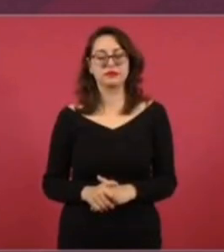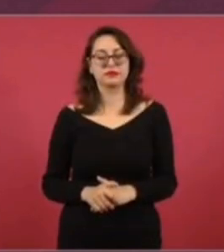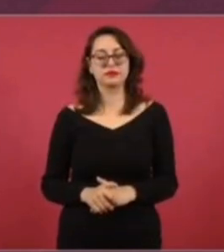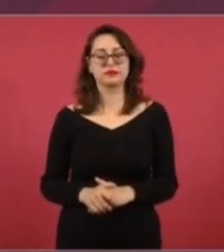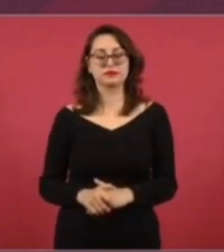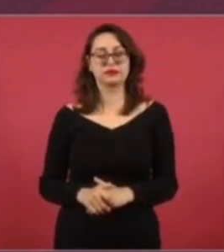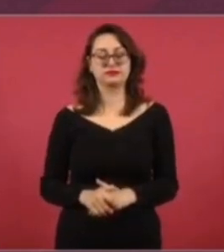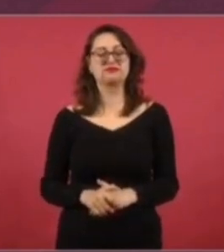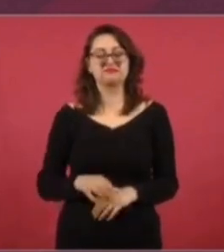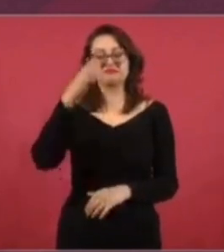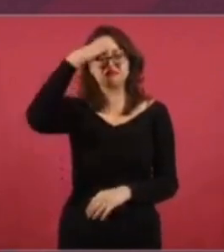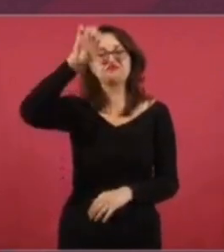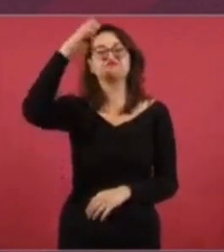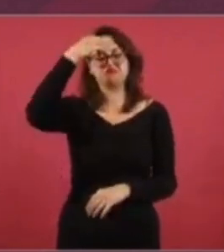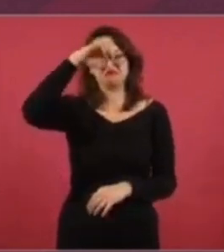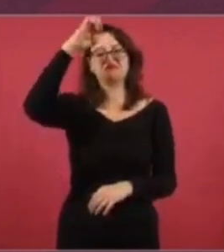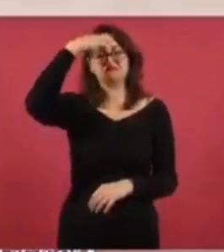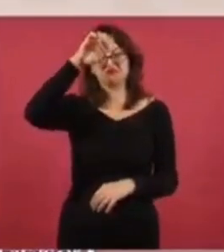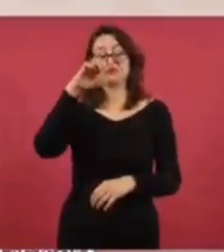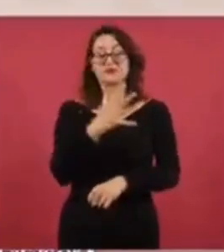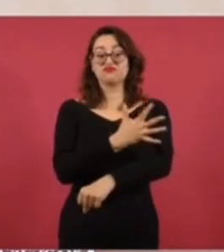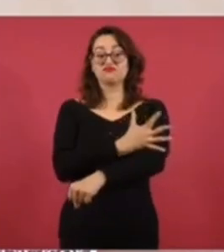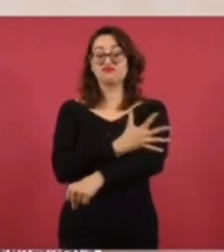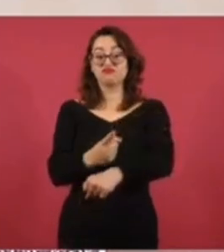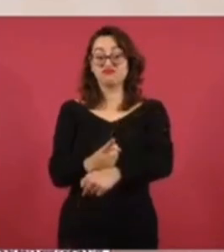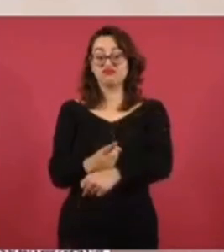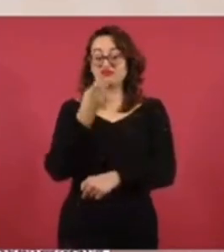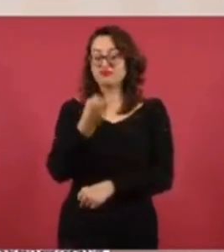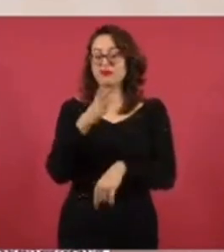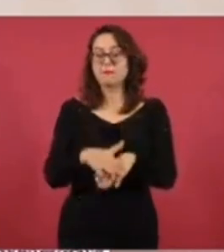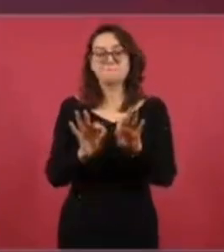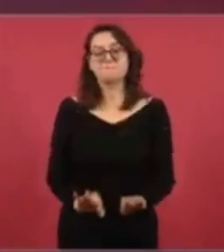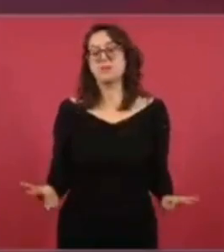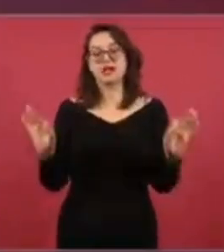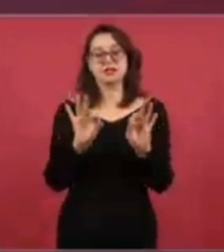Y tiene mucha experiencia. Y es honesta. Eso es muy importante.